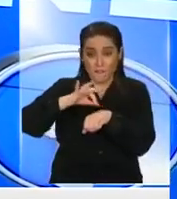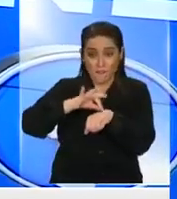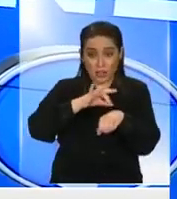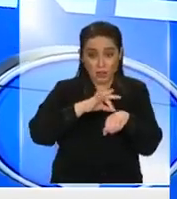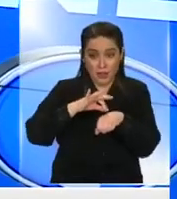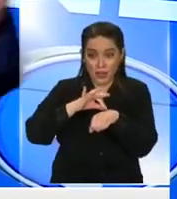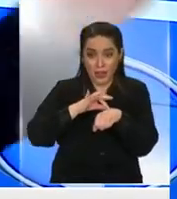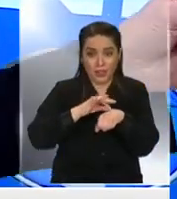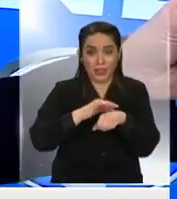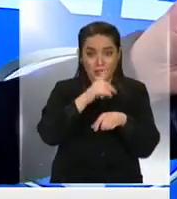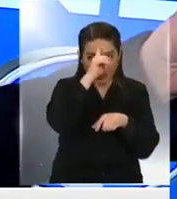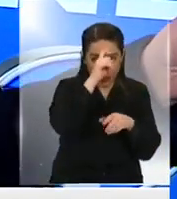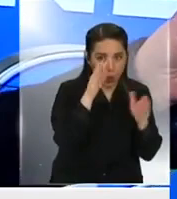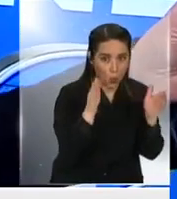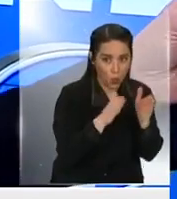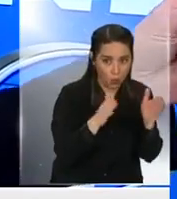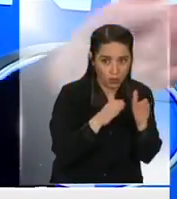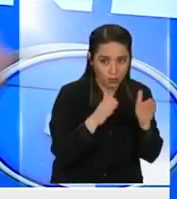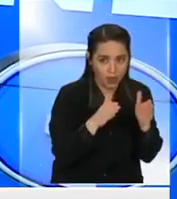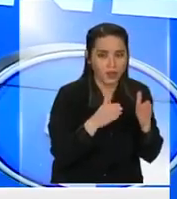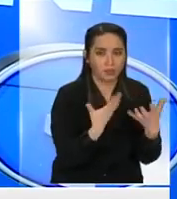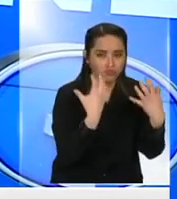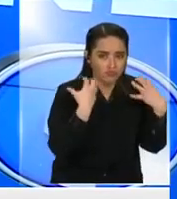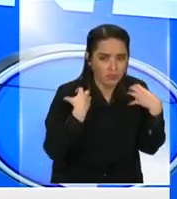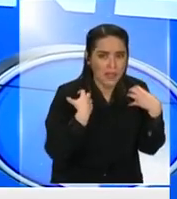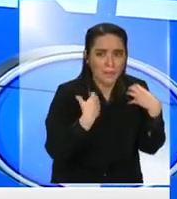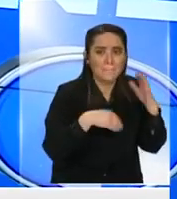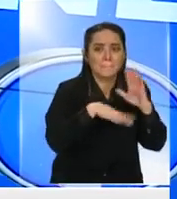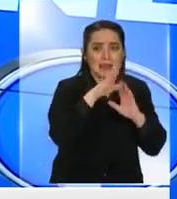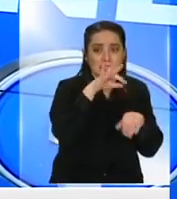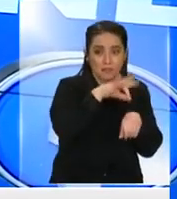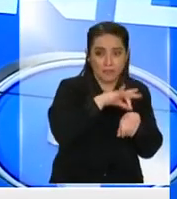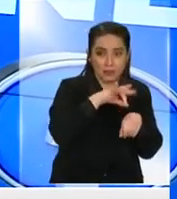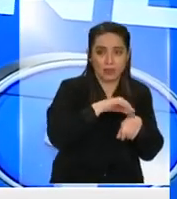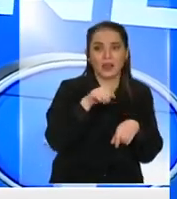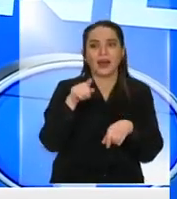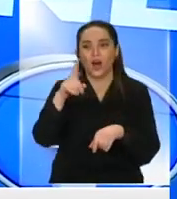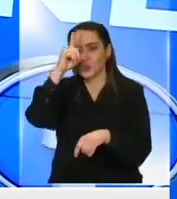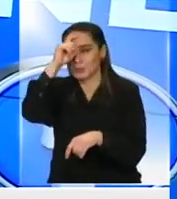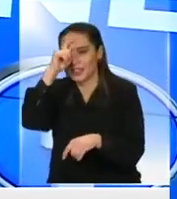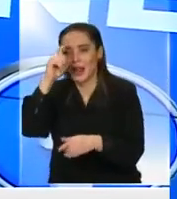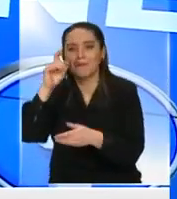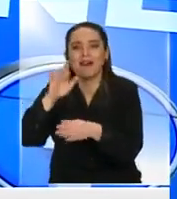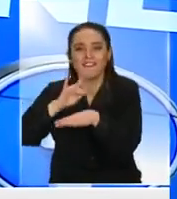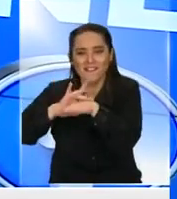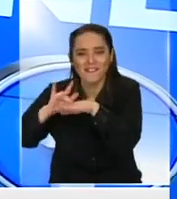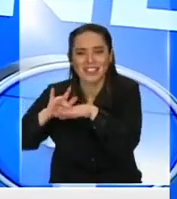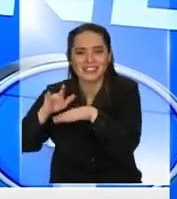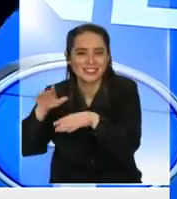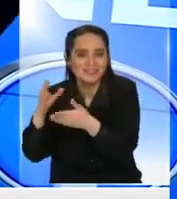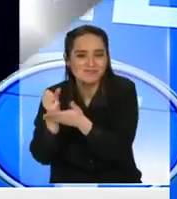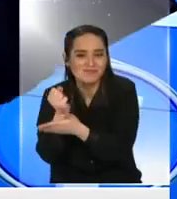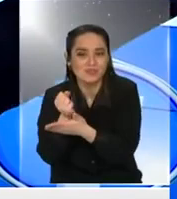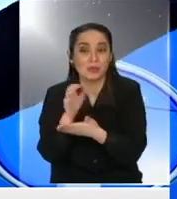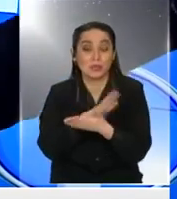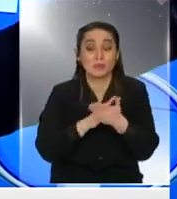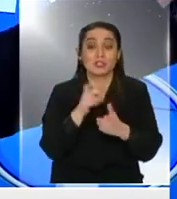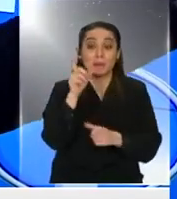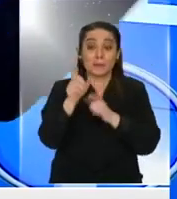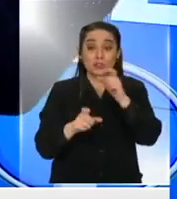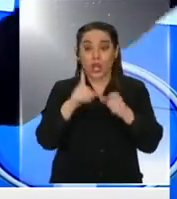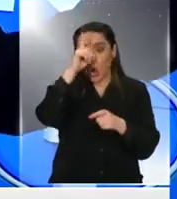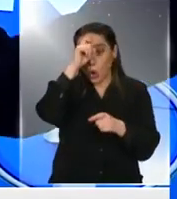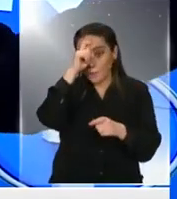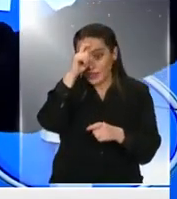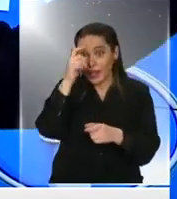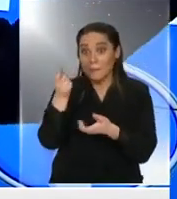en la salud primaria los hospitales estarían más descongestionados y si en vez de hacer que la gente vaya a buscar los medicamentos a los hospitales